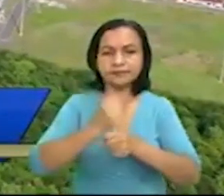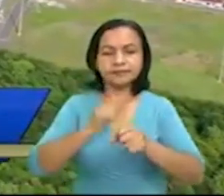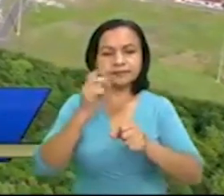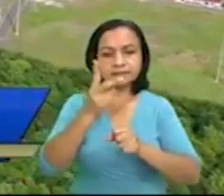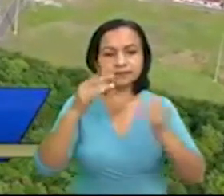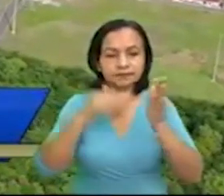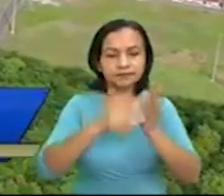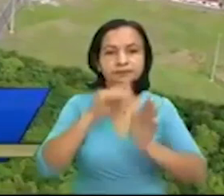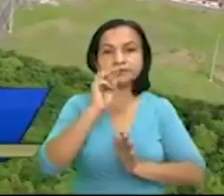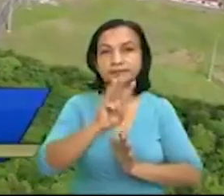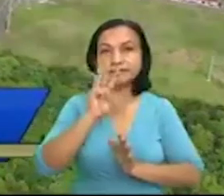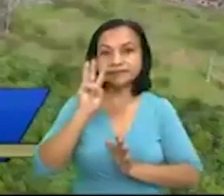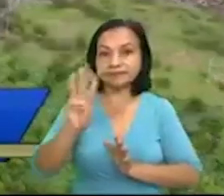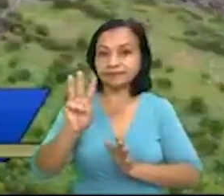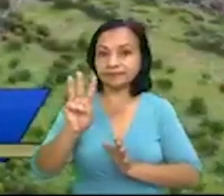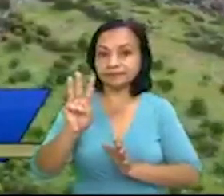2033,